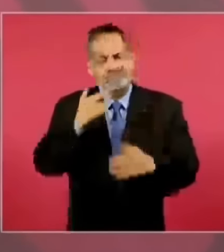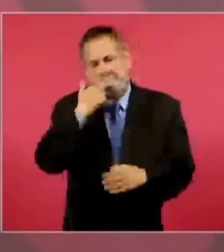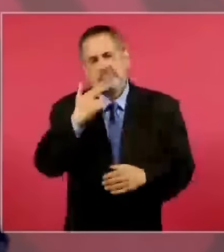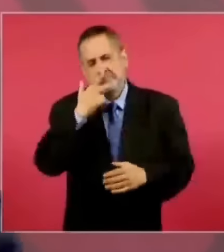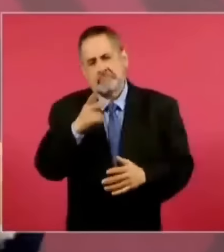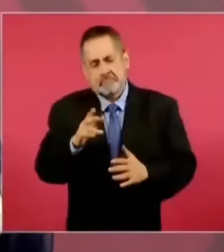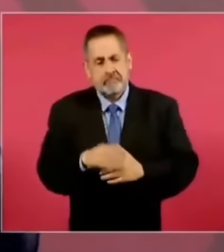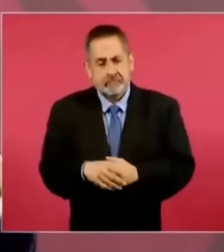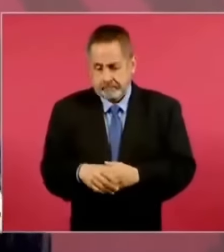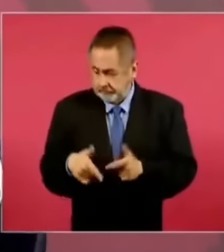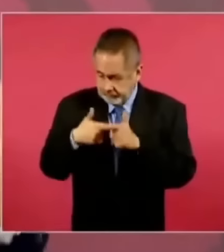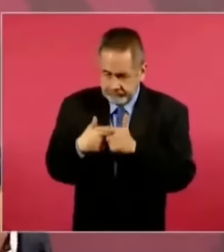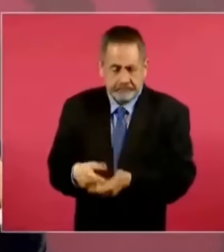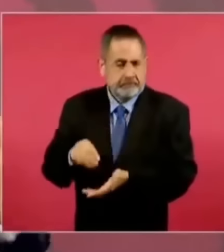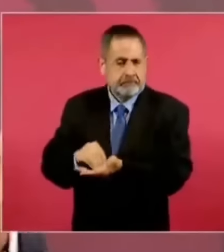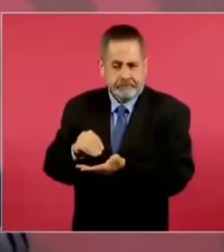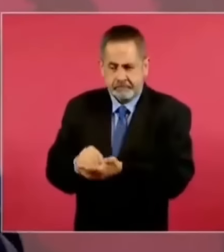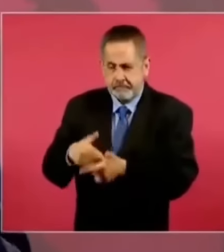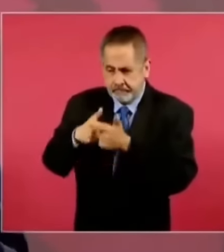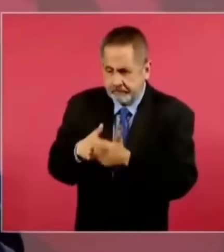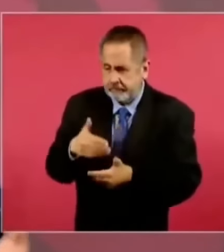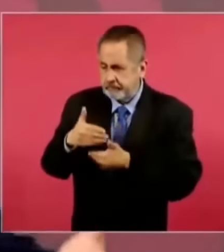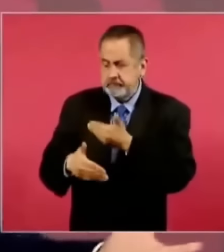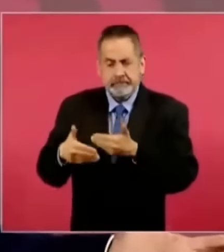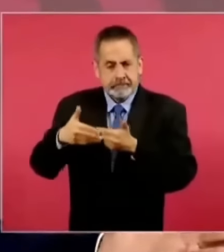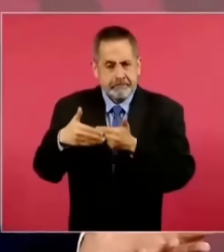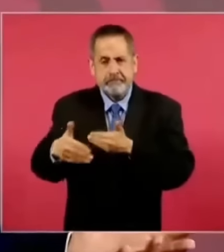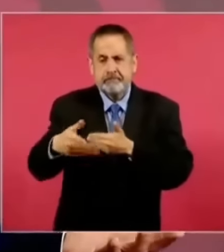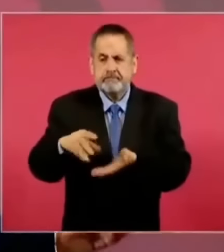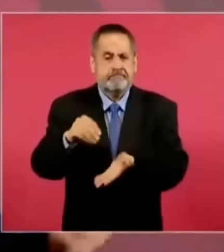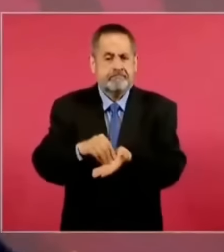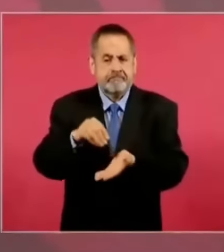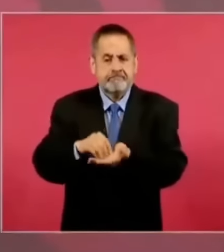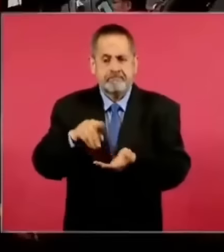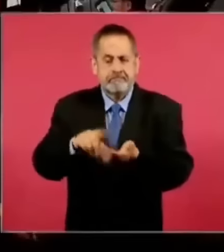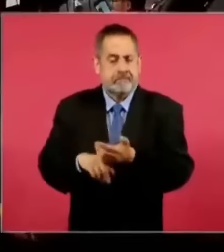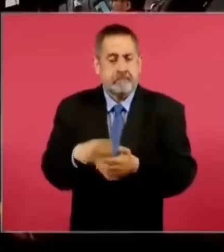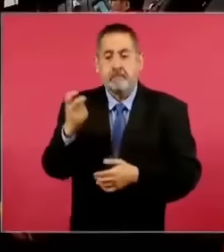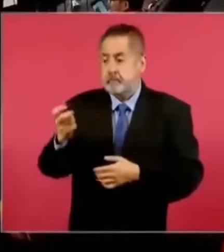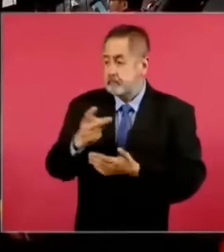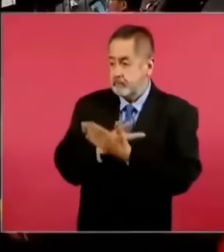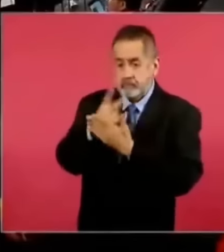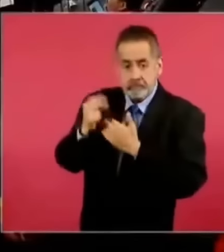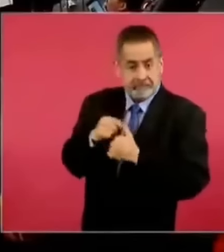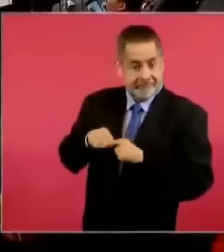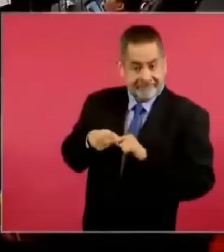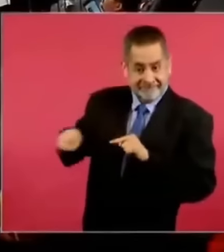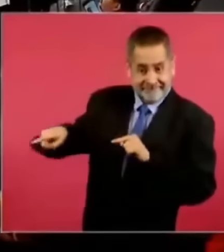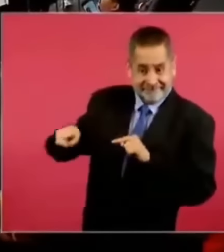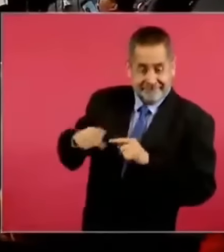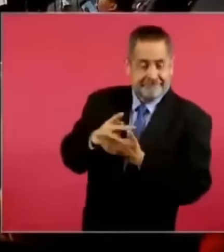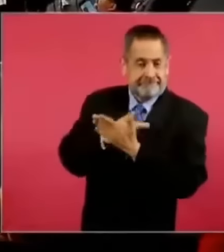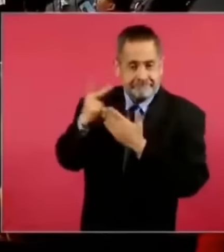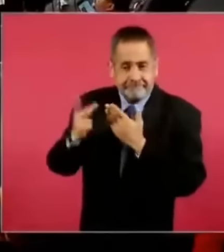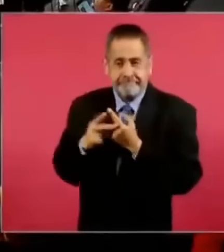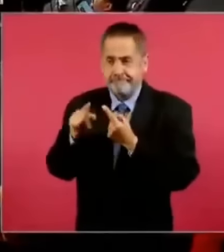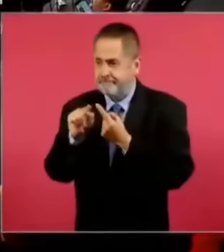Y vamos a seguir adelante. Por eso todos estos programas de bienestar,